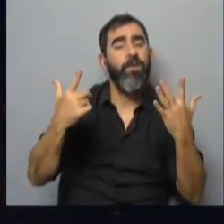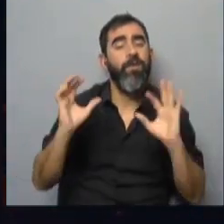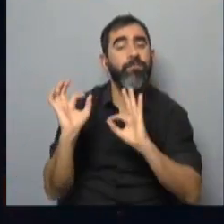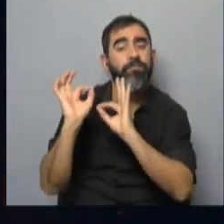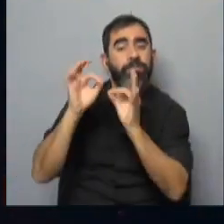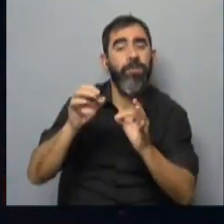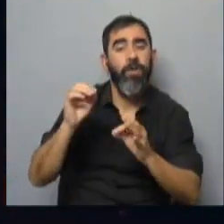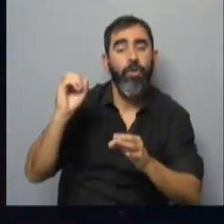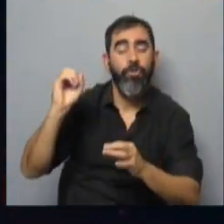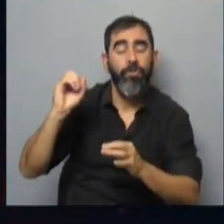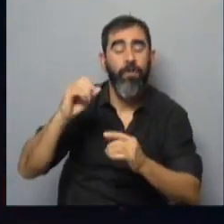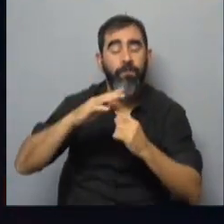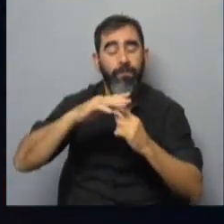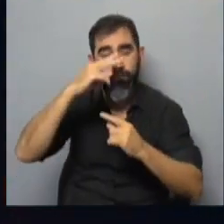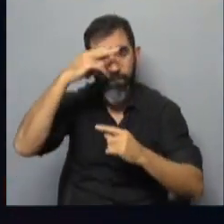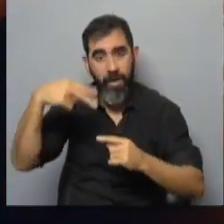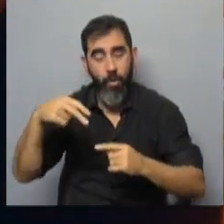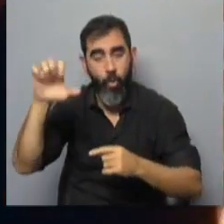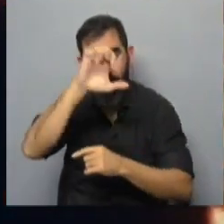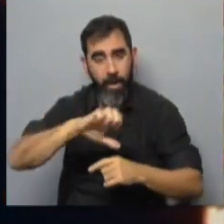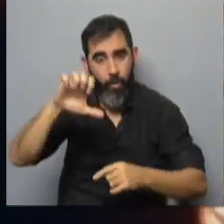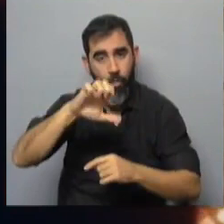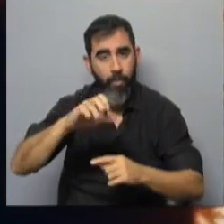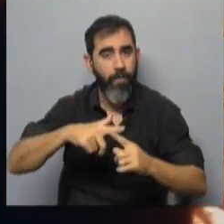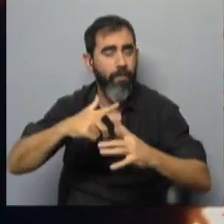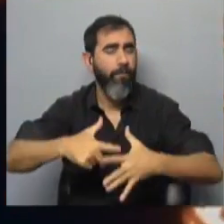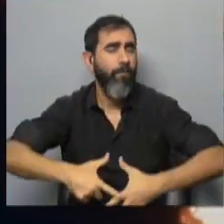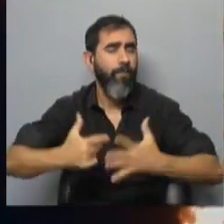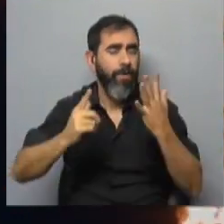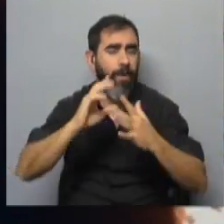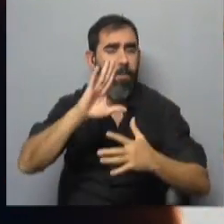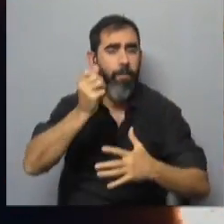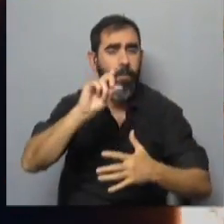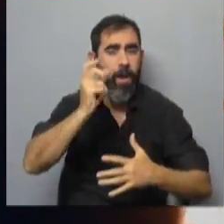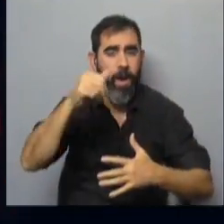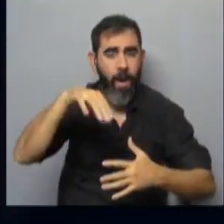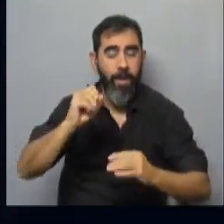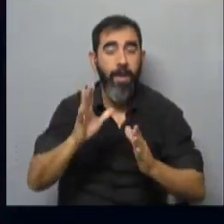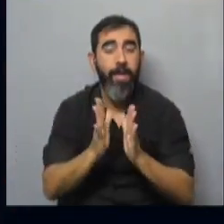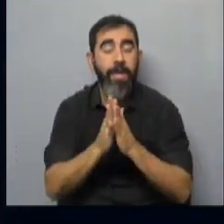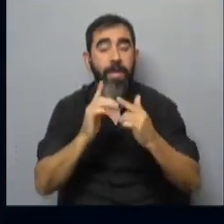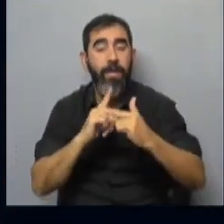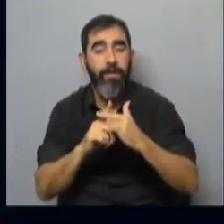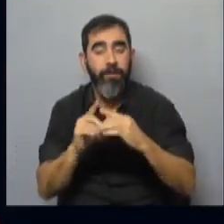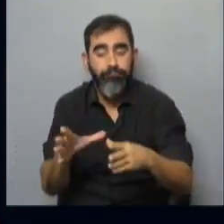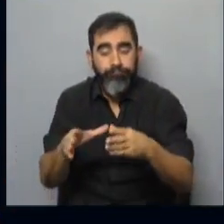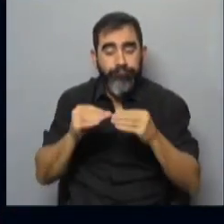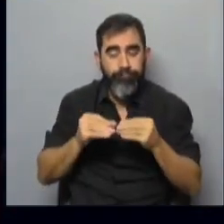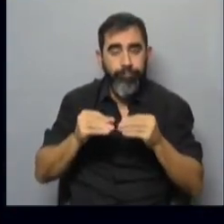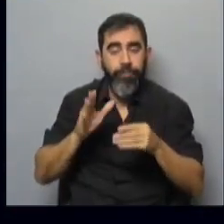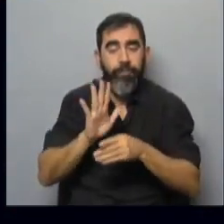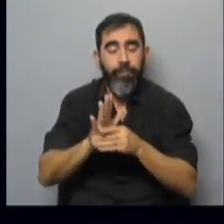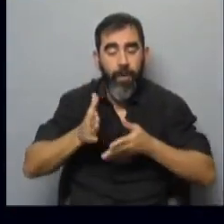la llegada del solsticio de verano en Europa, se trata de una fiesta de origen pagano que la Iglesia Católica adoptó para celebrar el